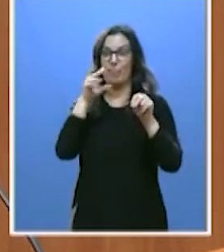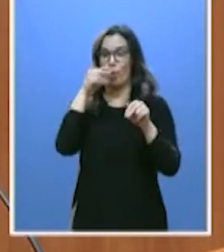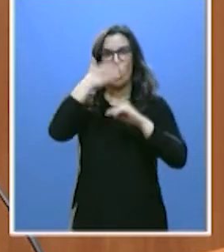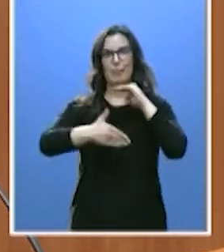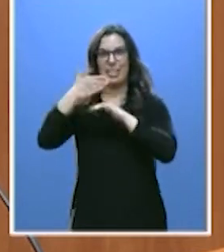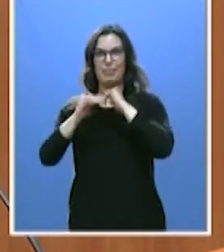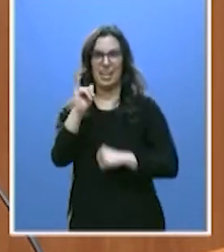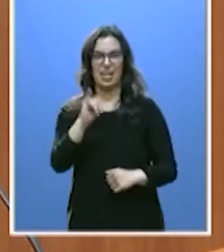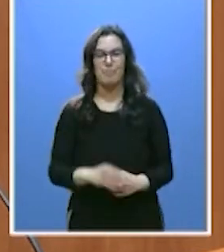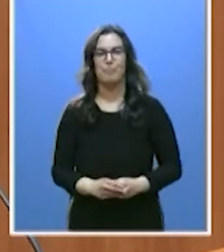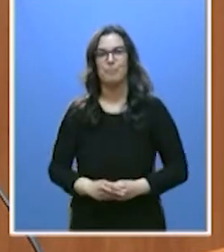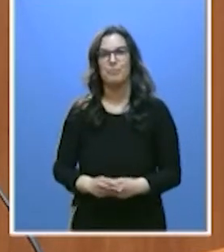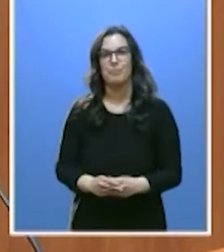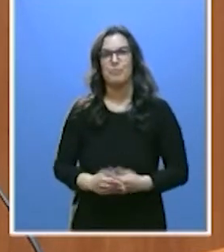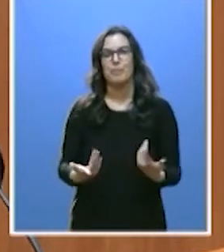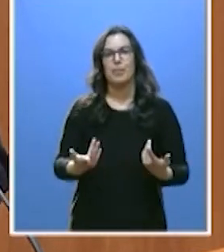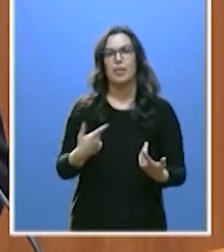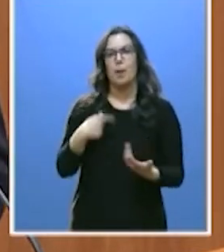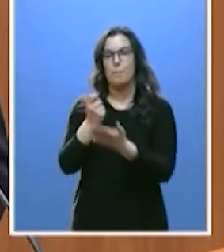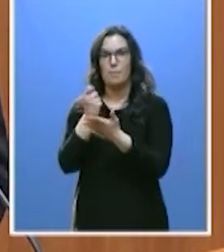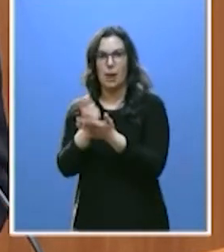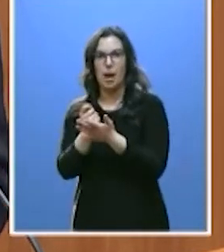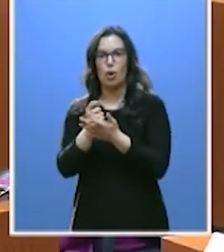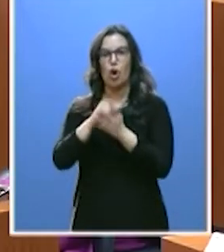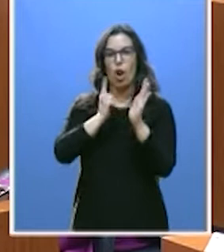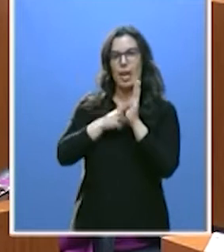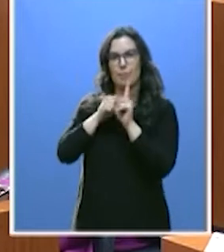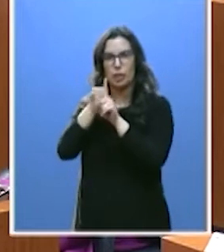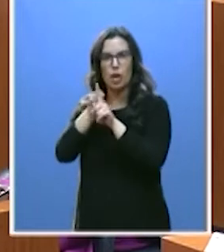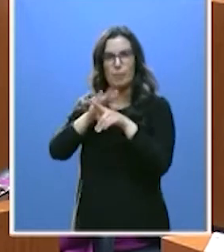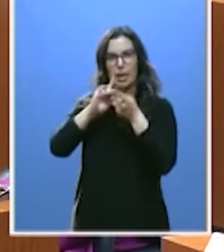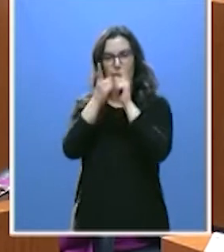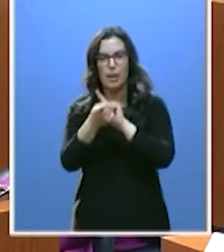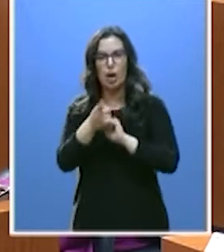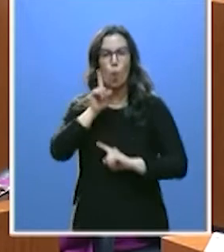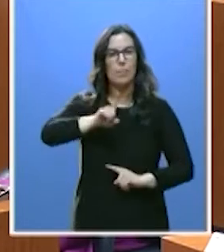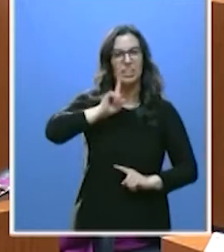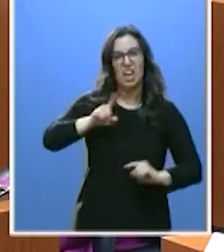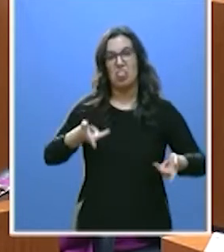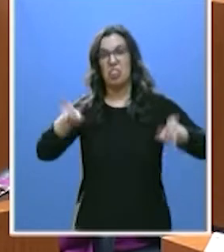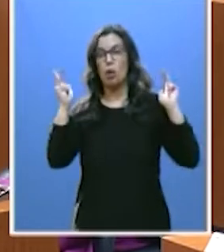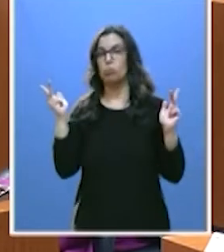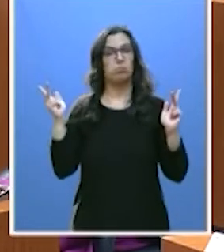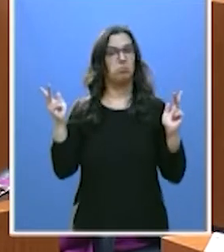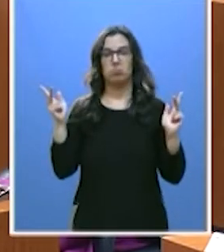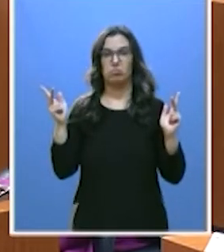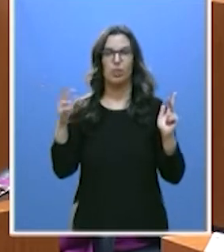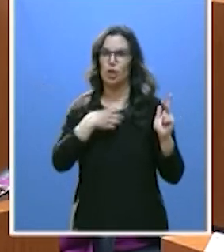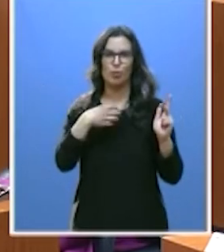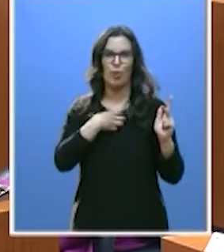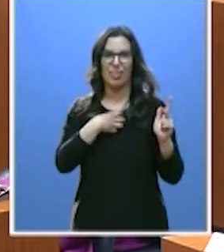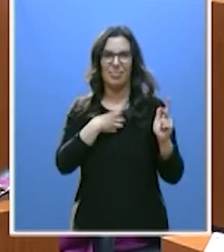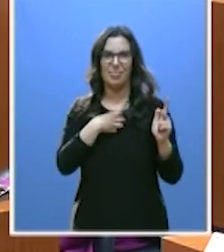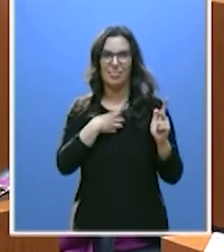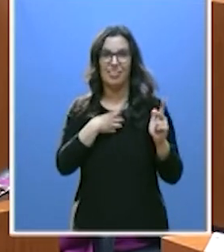No se pueden comprar voluntades, no se pueden torcer las leyes, no se pueden mentir impunemente, no se puede hacer, en definitiva,